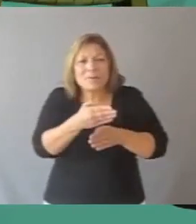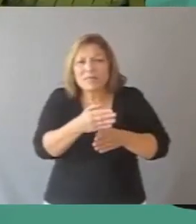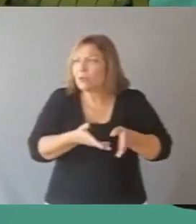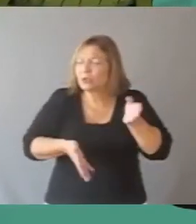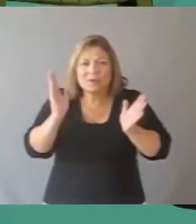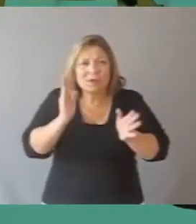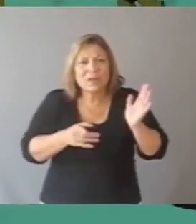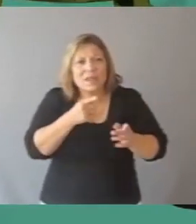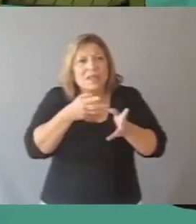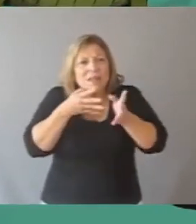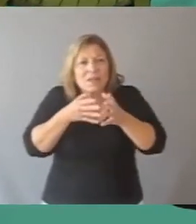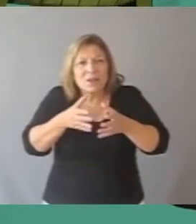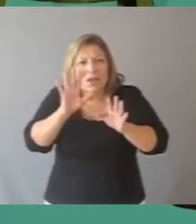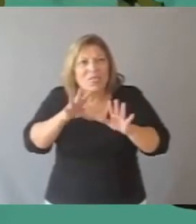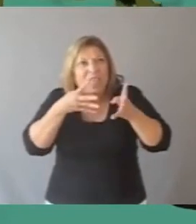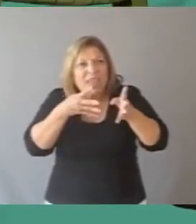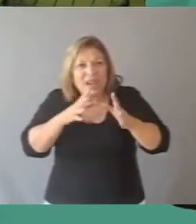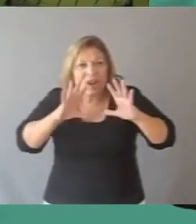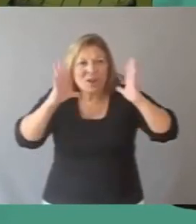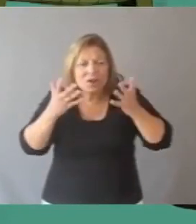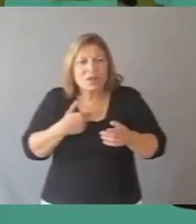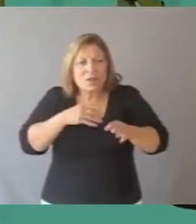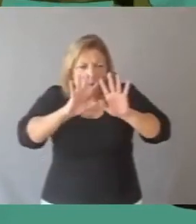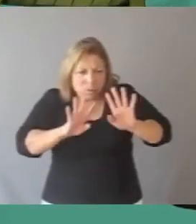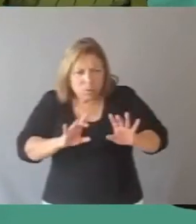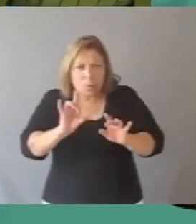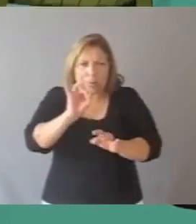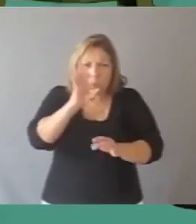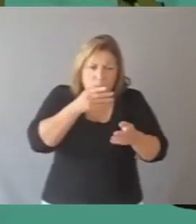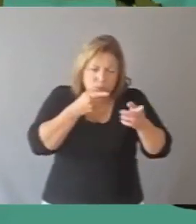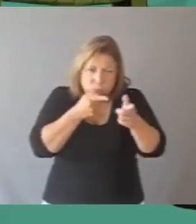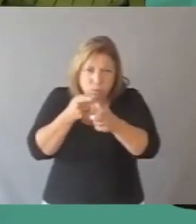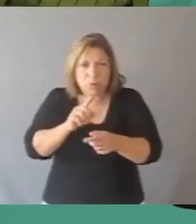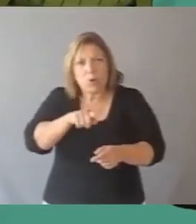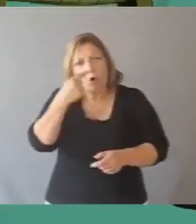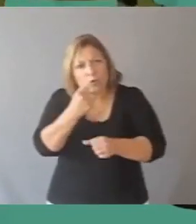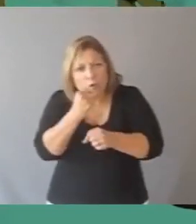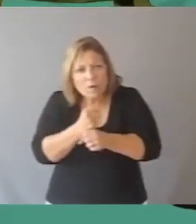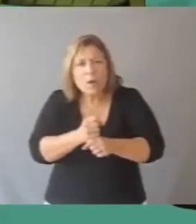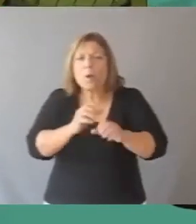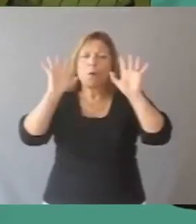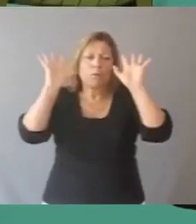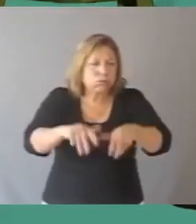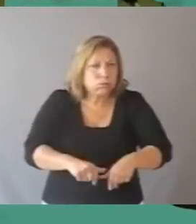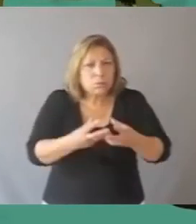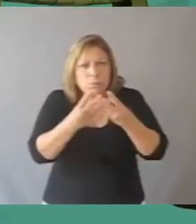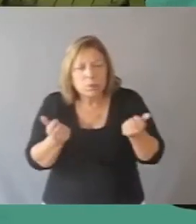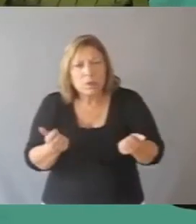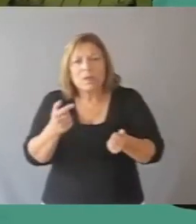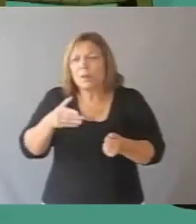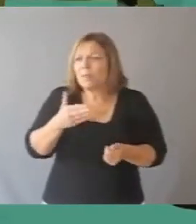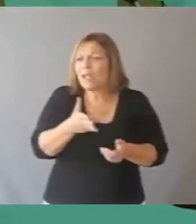a los pescados. Es un buque de guerra, un acorazado. Hicimos un dique y lo echó a pique. Hicimos otro y lo echó también a pique.